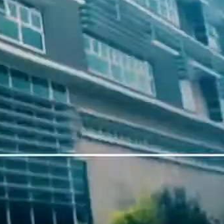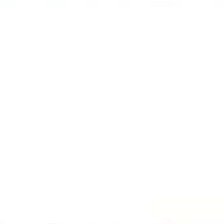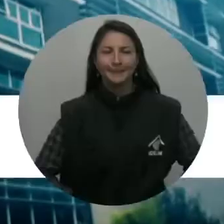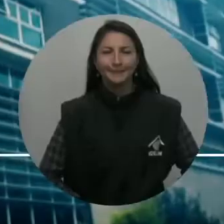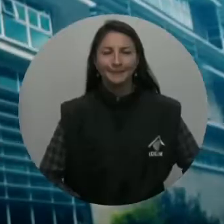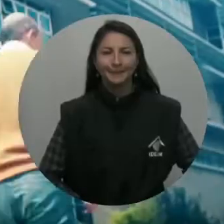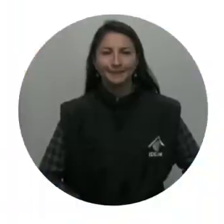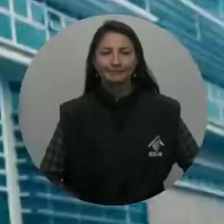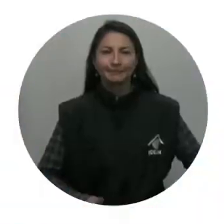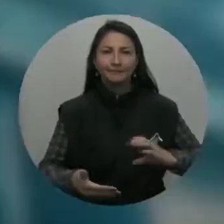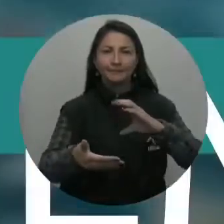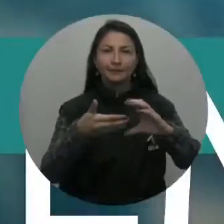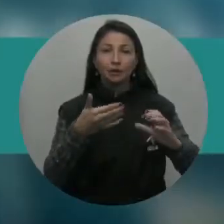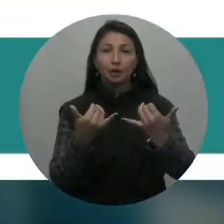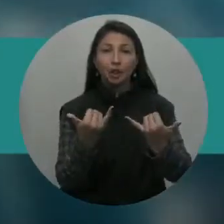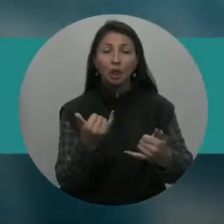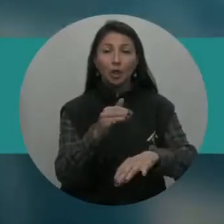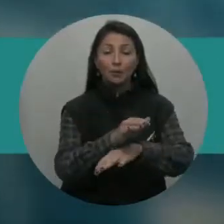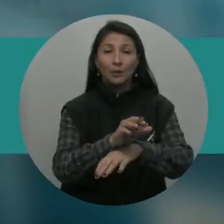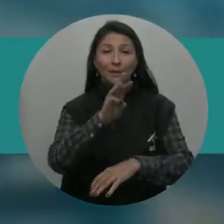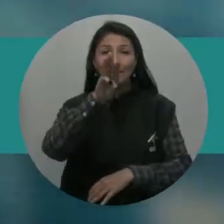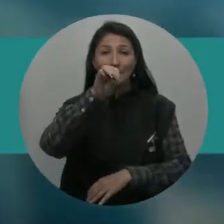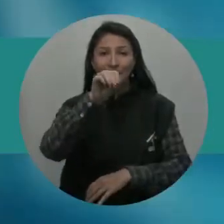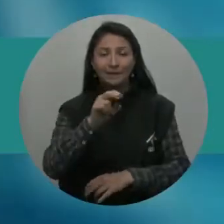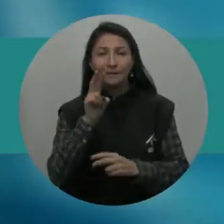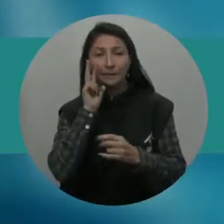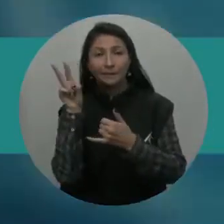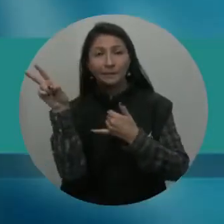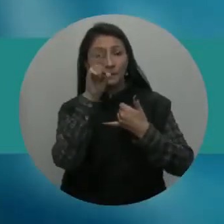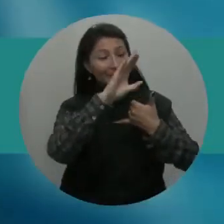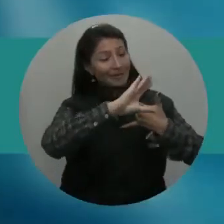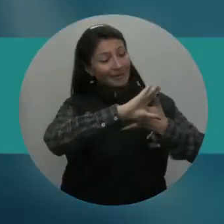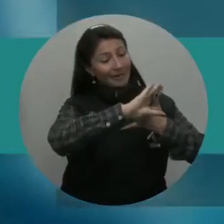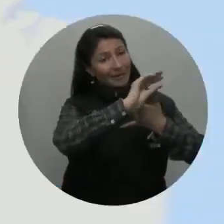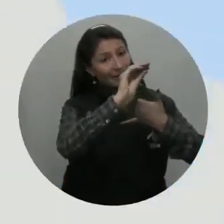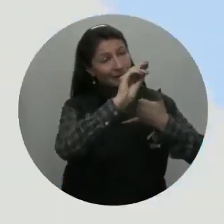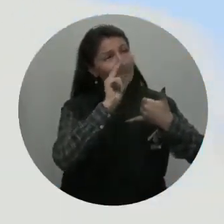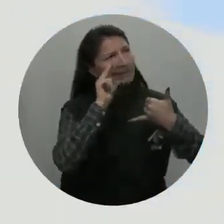Música Pronóstico del tiempo para la tarde del martes